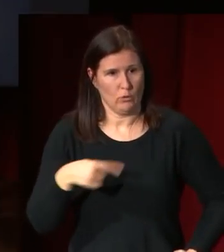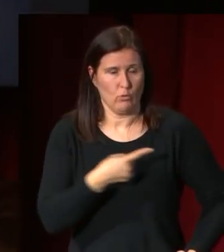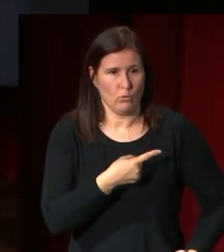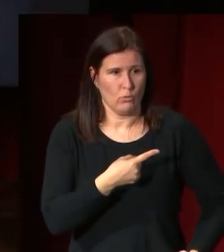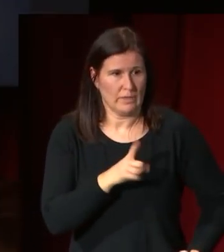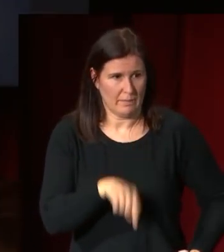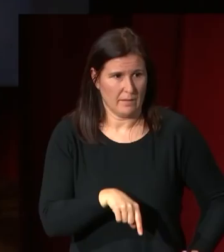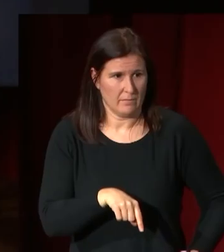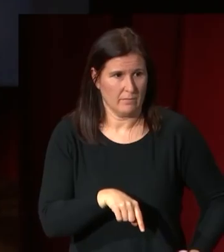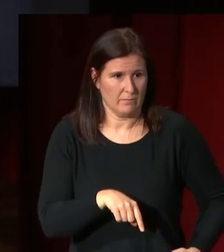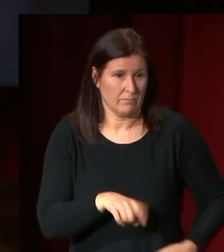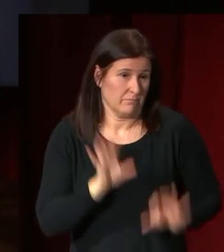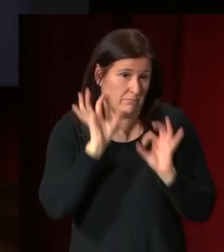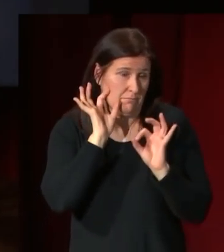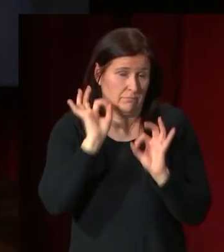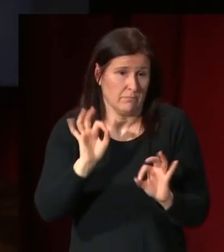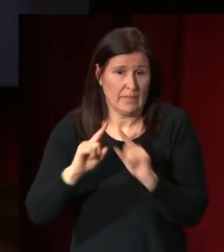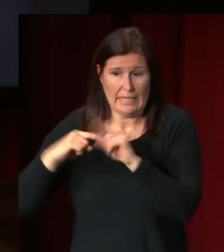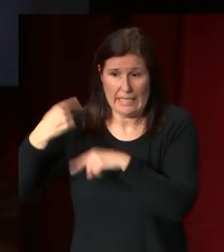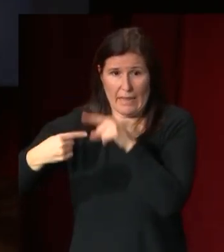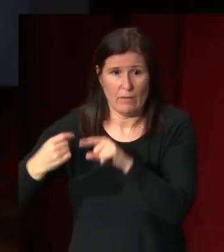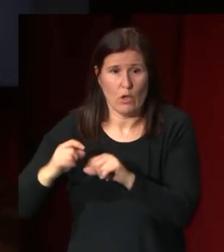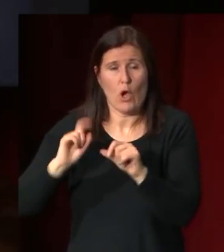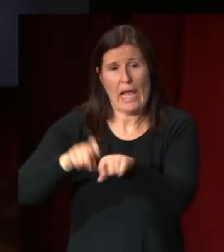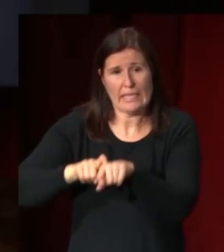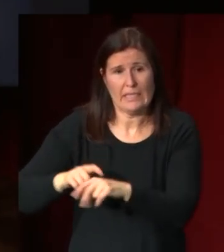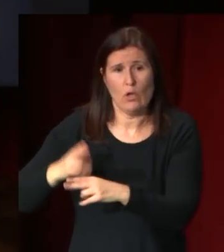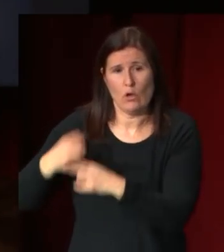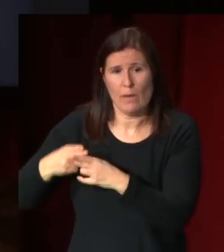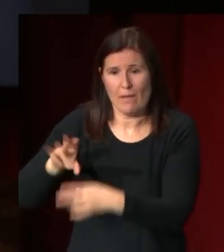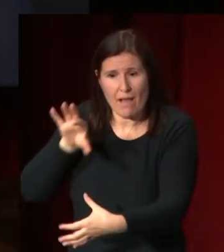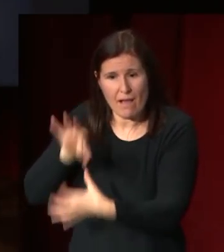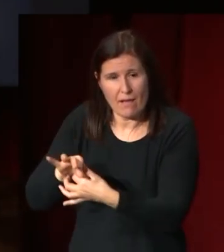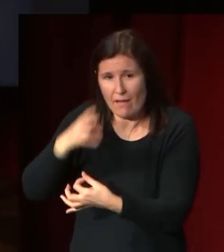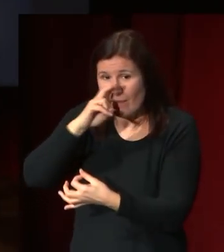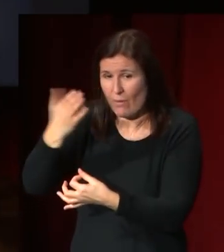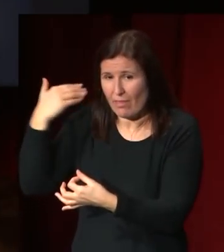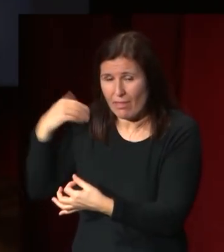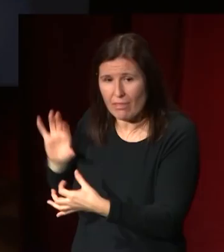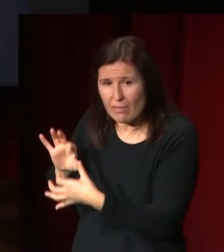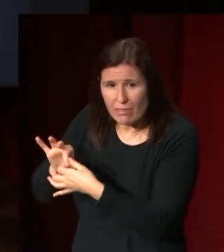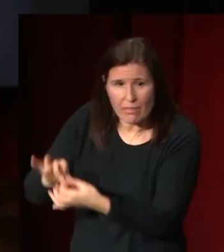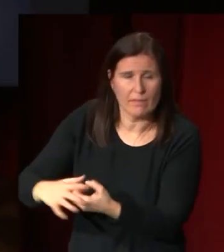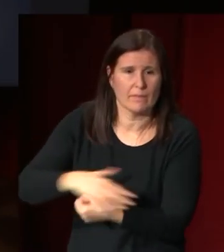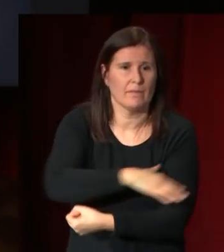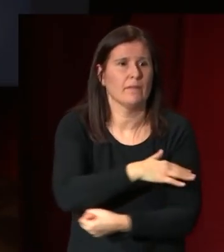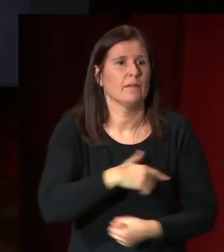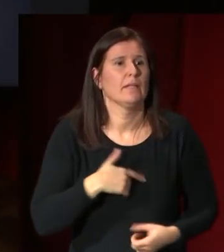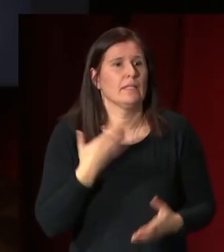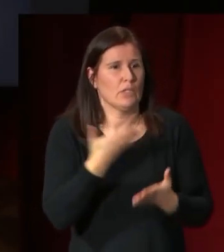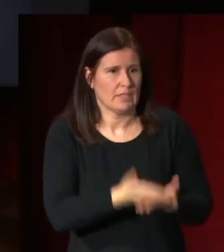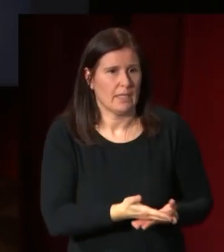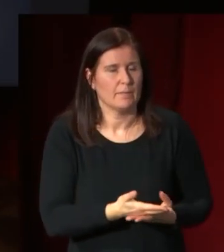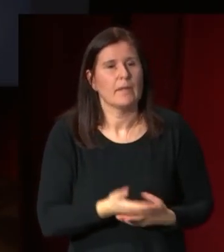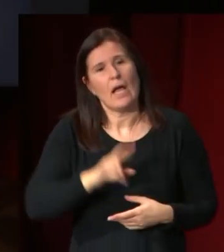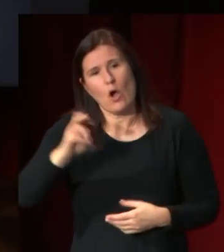como era la tradición a la romana enlazando con la antigüedad y se la encarga al otro escultor que está pensionado por el rey a